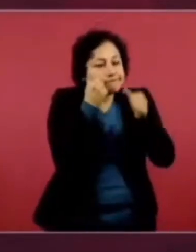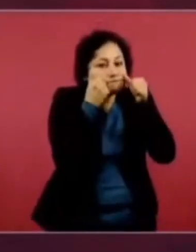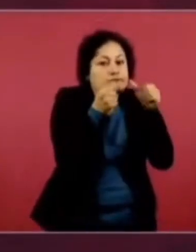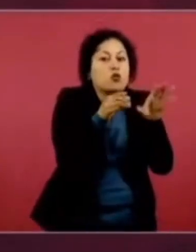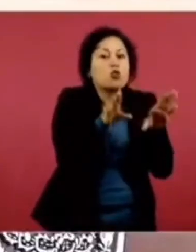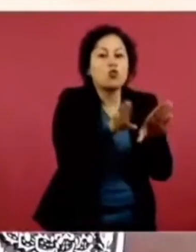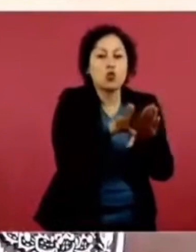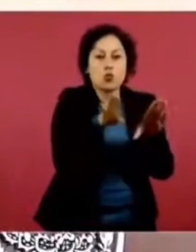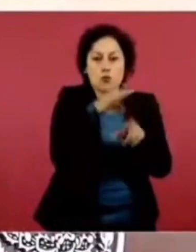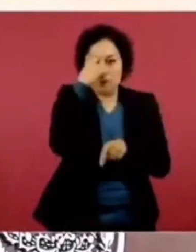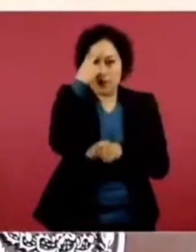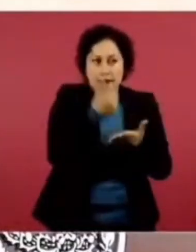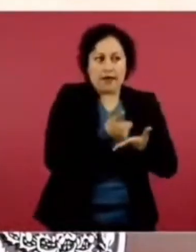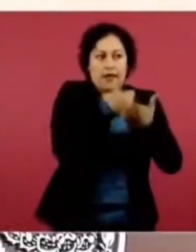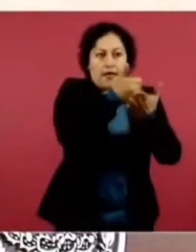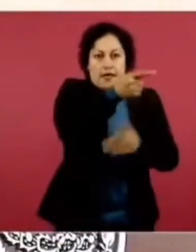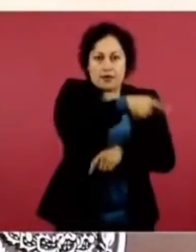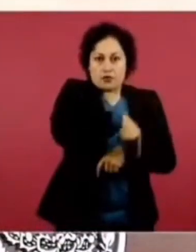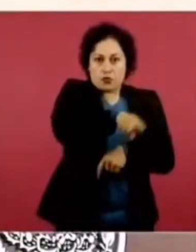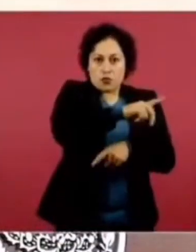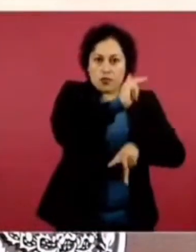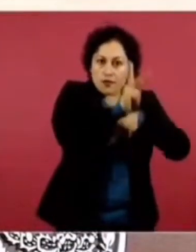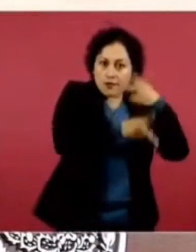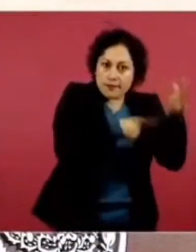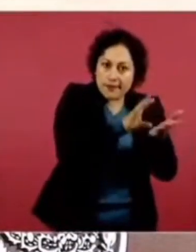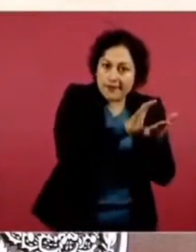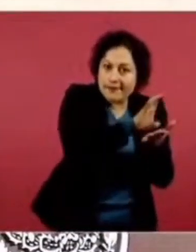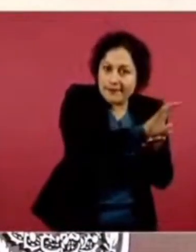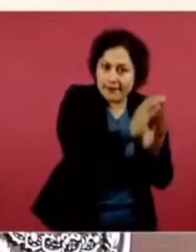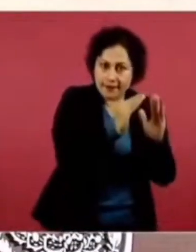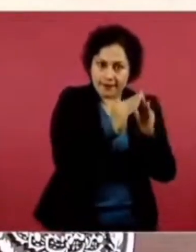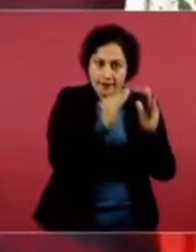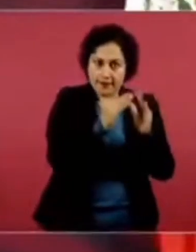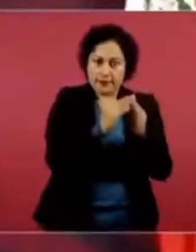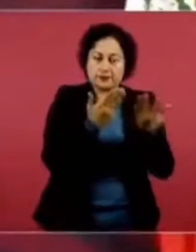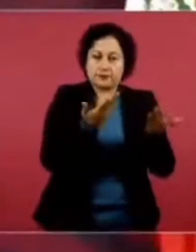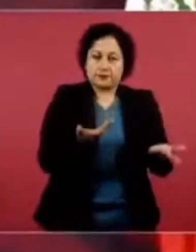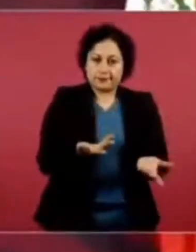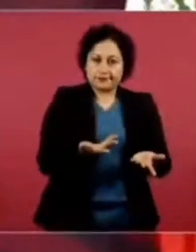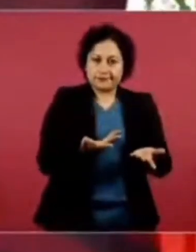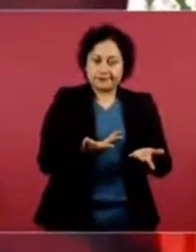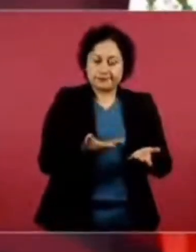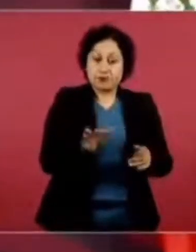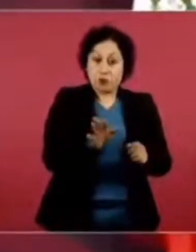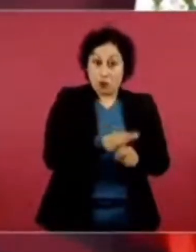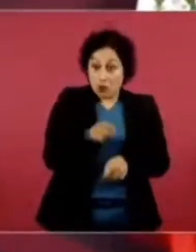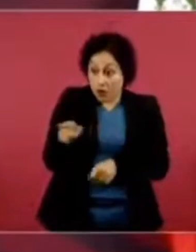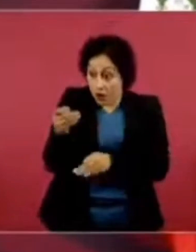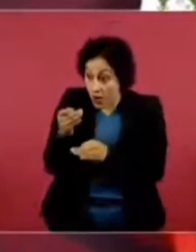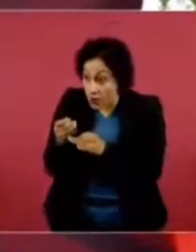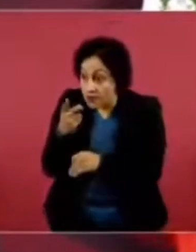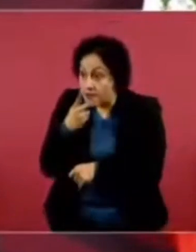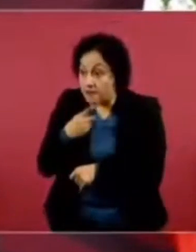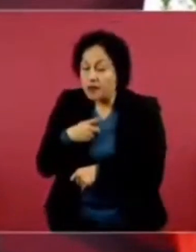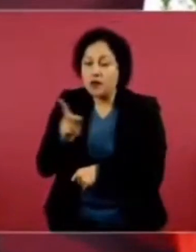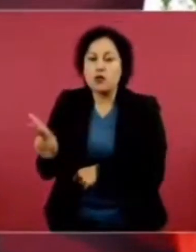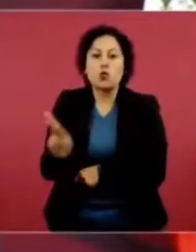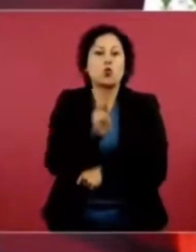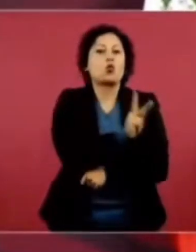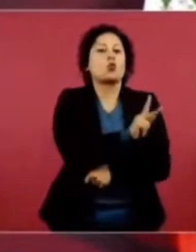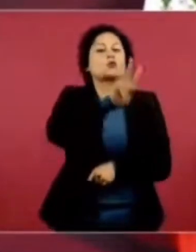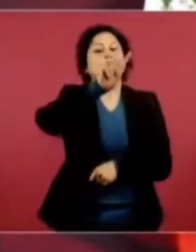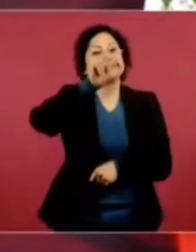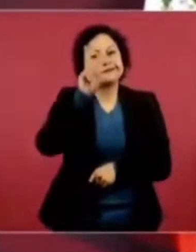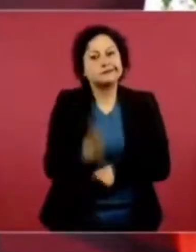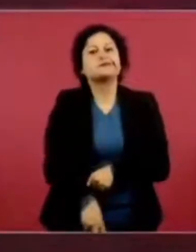Por eso lo que estás diciendo es totalmente cierto, está pegado a la realidad del